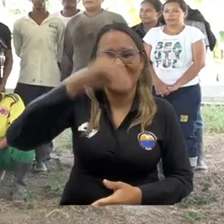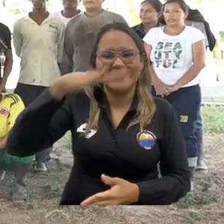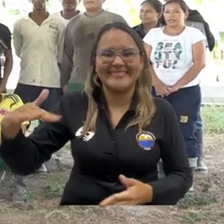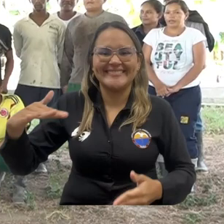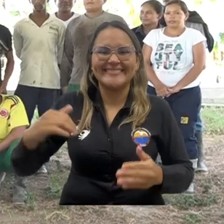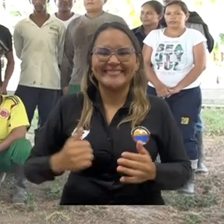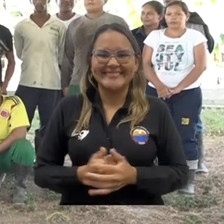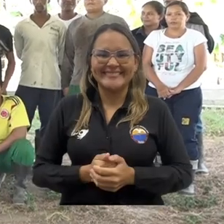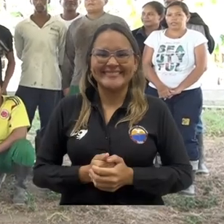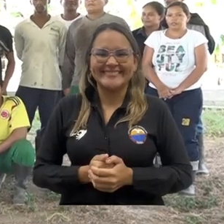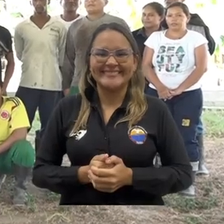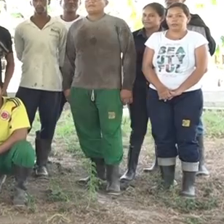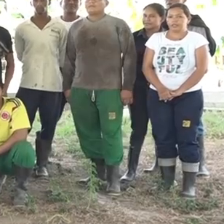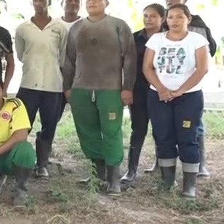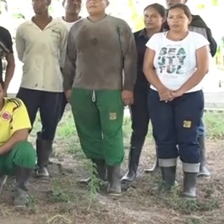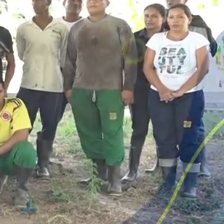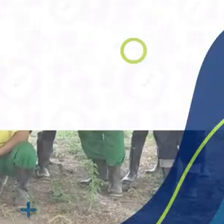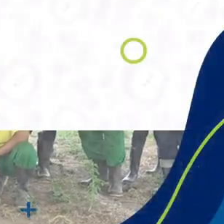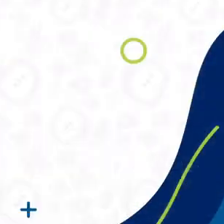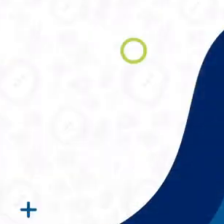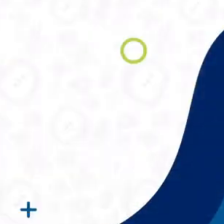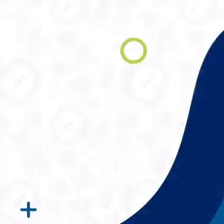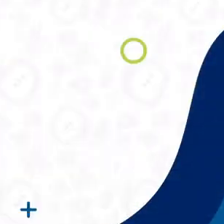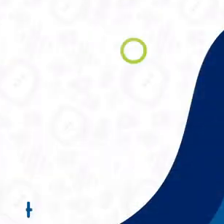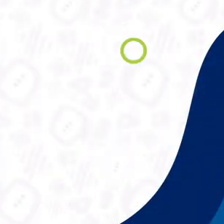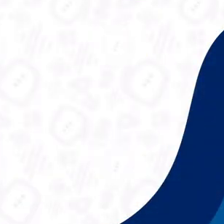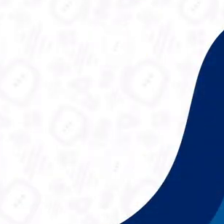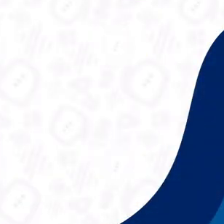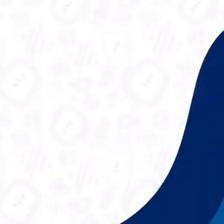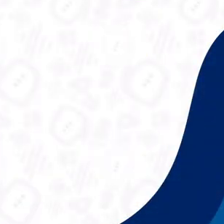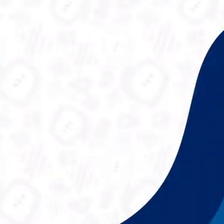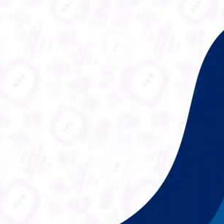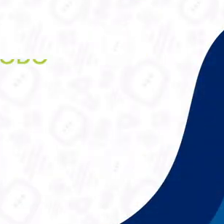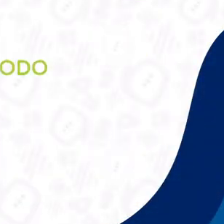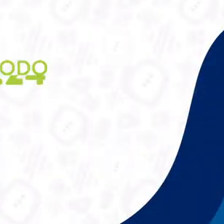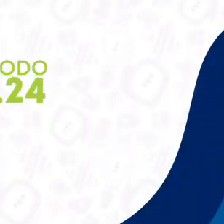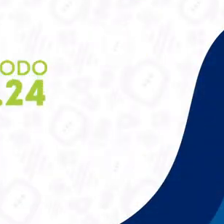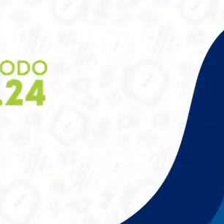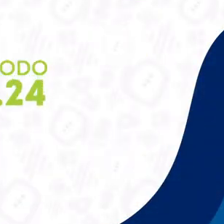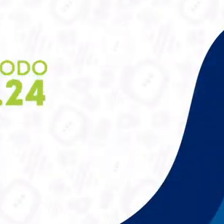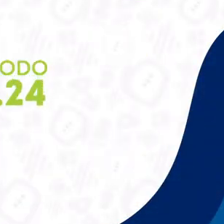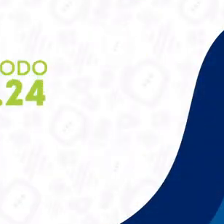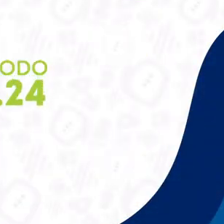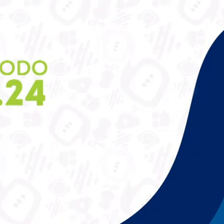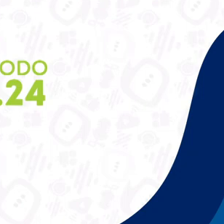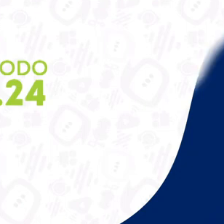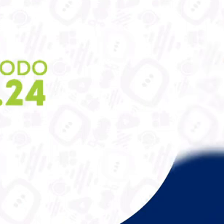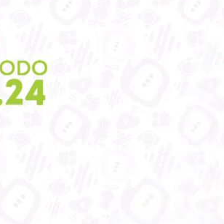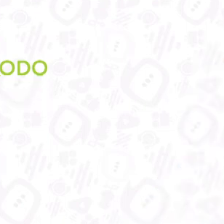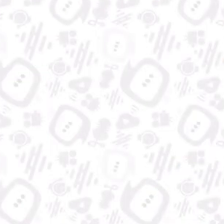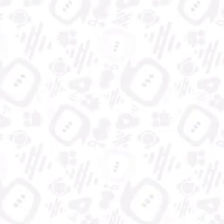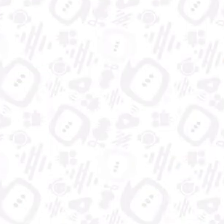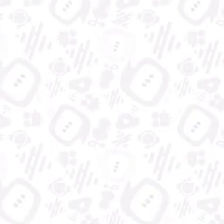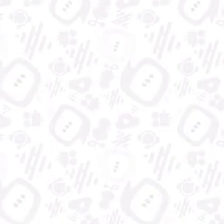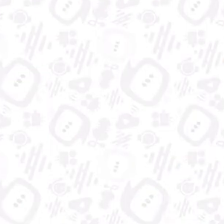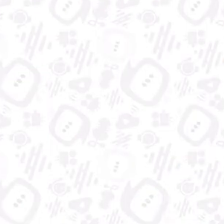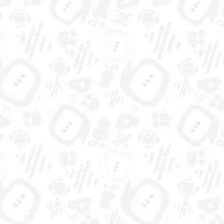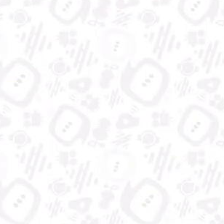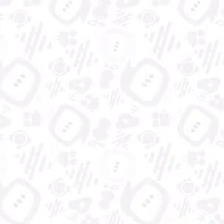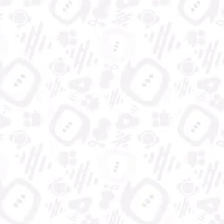en las comunidades del departamento. Universidad del Magdalena, aún más incluyente e innovadora.